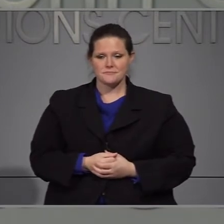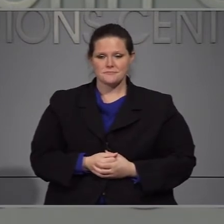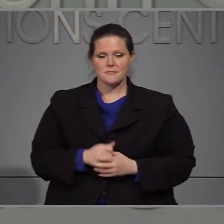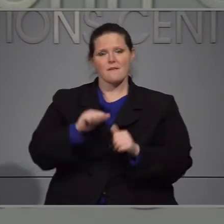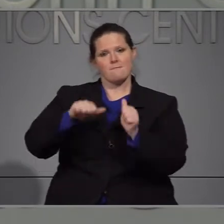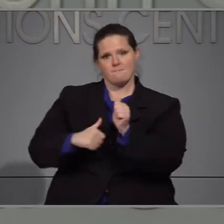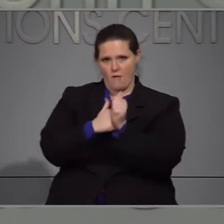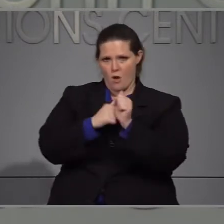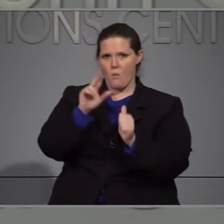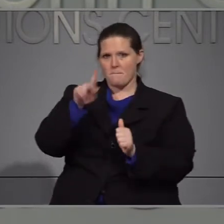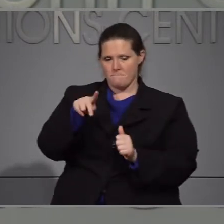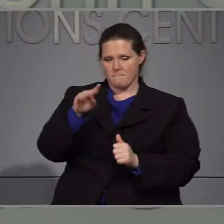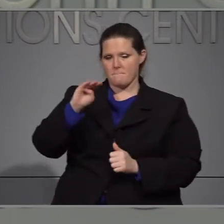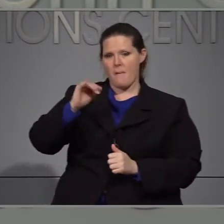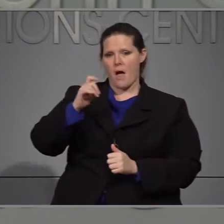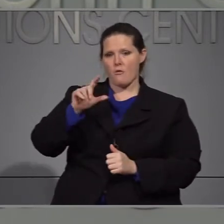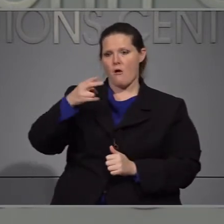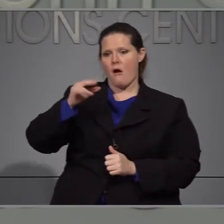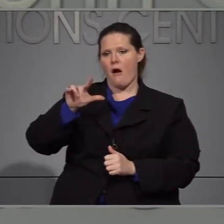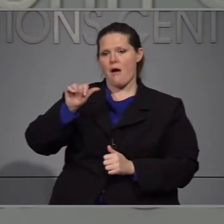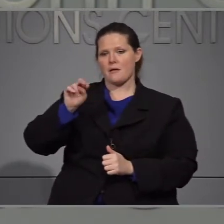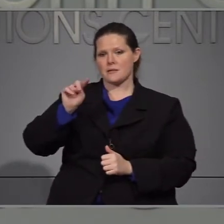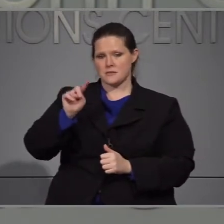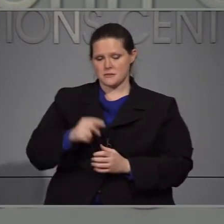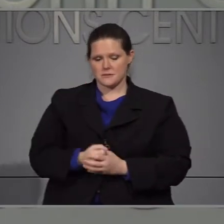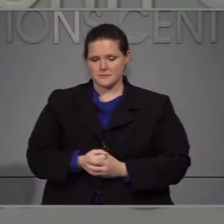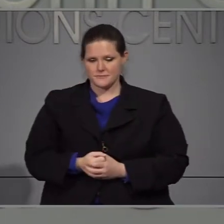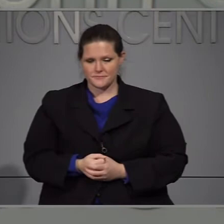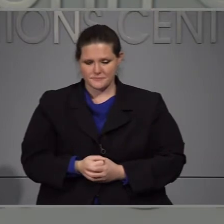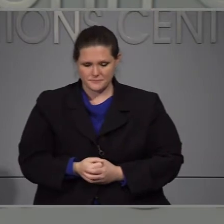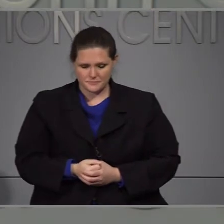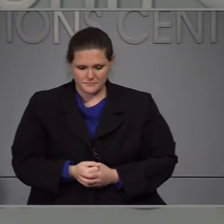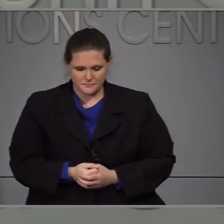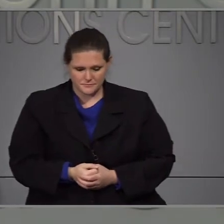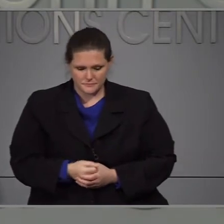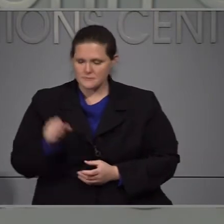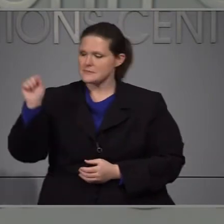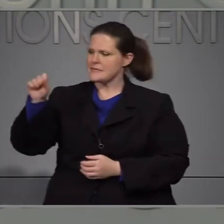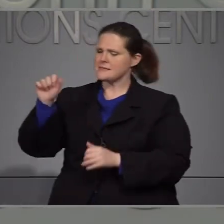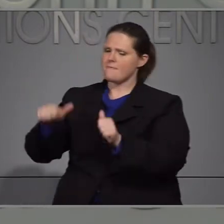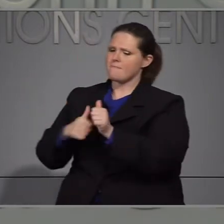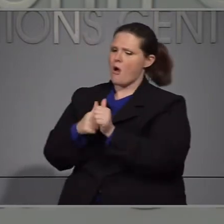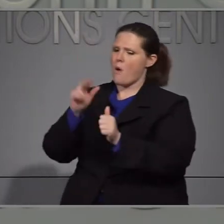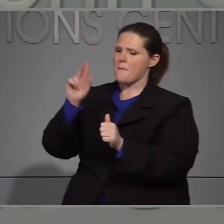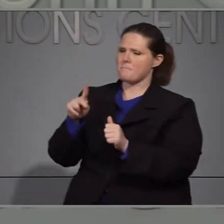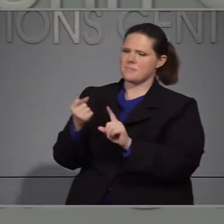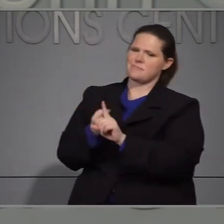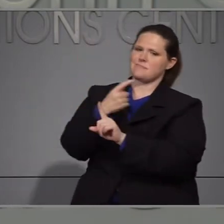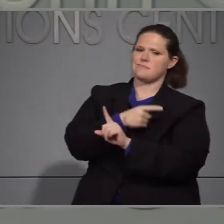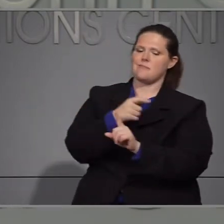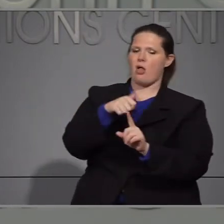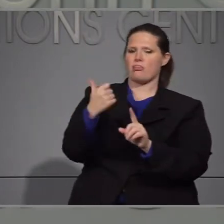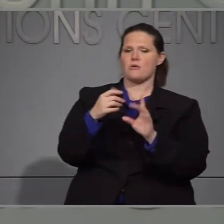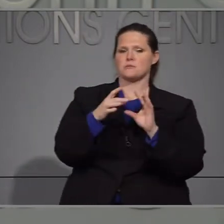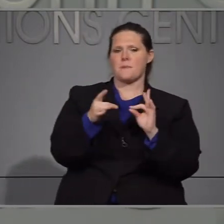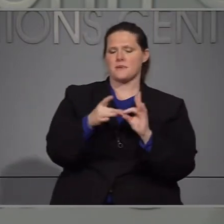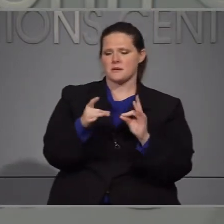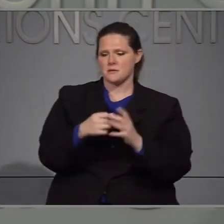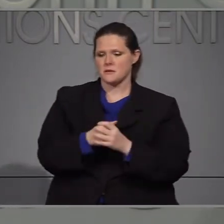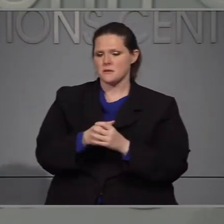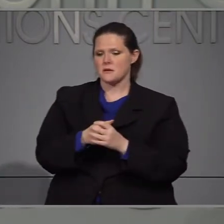Gracias. una de seguimiento de Michael Highland civil y ese ventín de otra pregunta de un tópico no